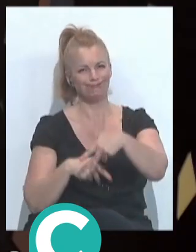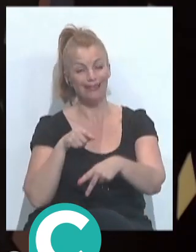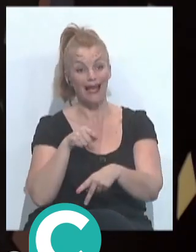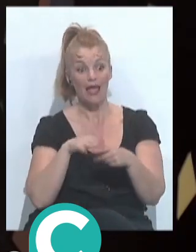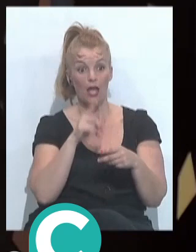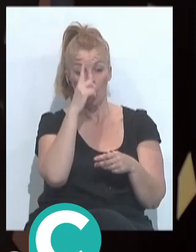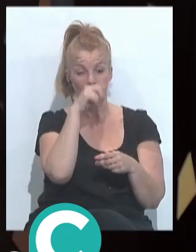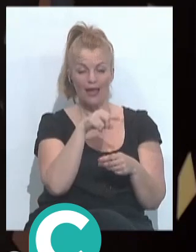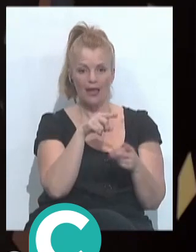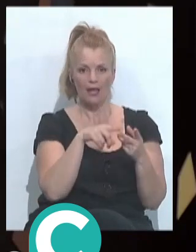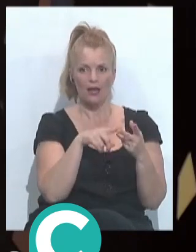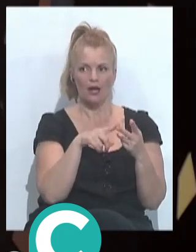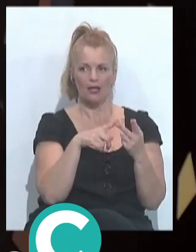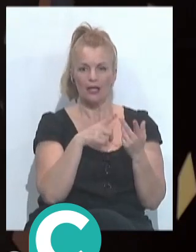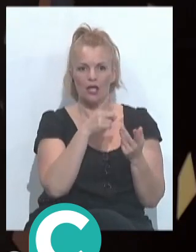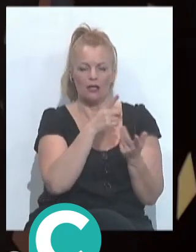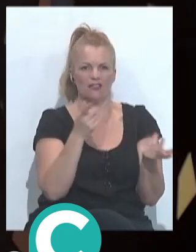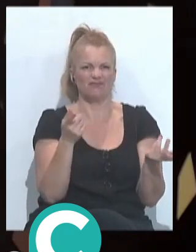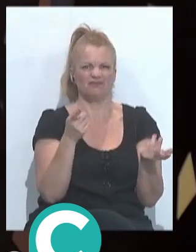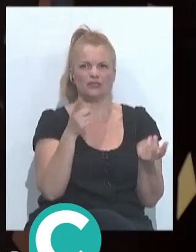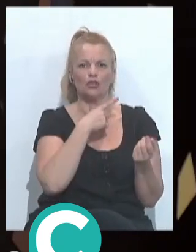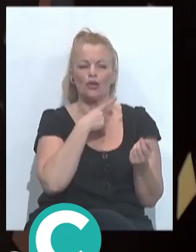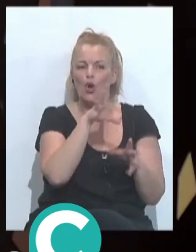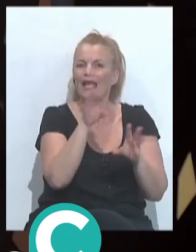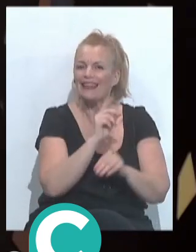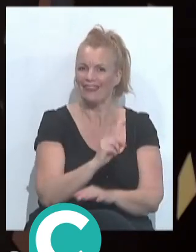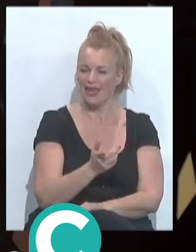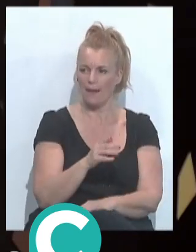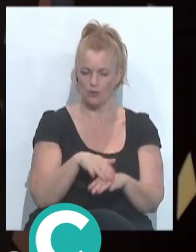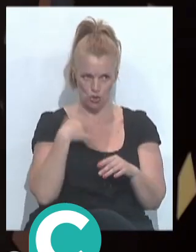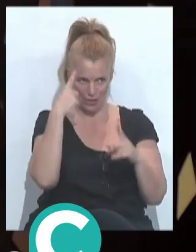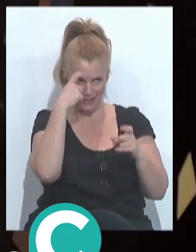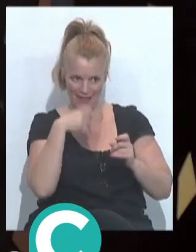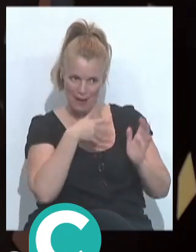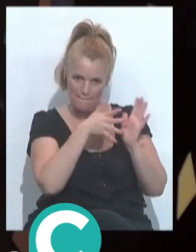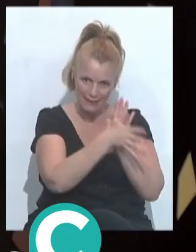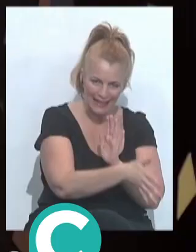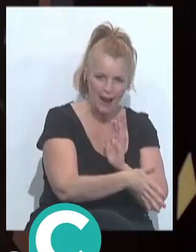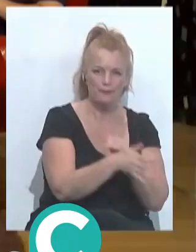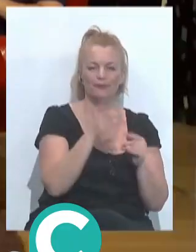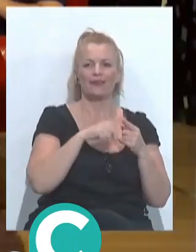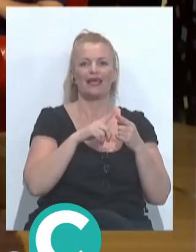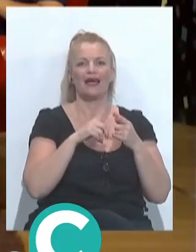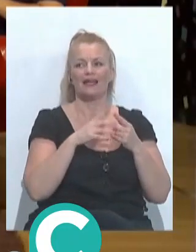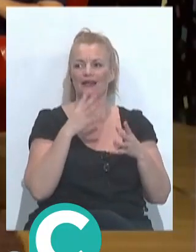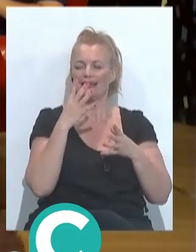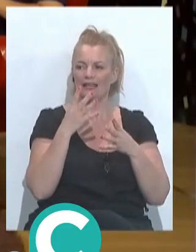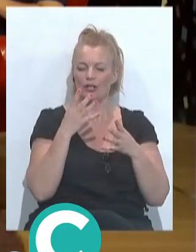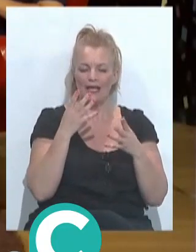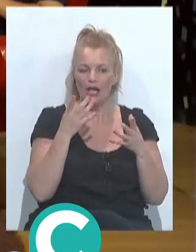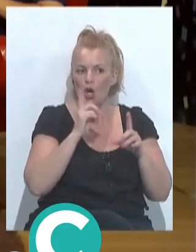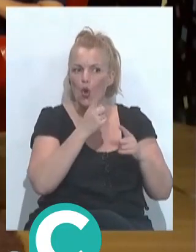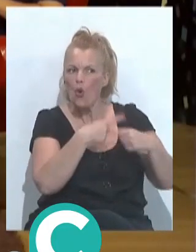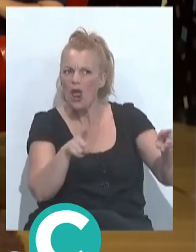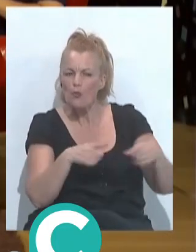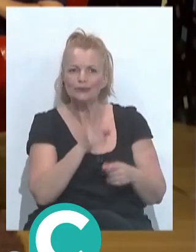que cuando salía se caía al teatro no lo entendían que cantaran claro yo muchas veces se lo intentaba explicar a uno de ellos hacer esa didáctica claro no